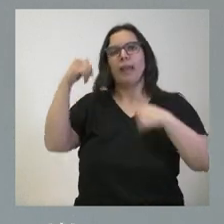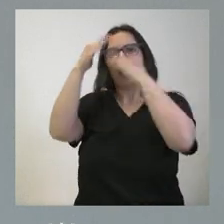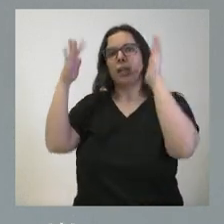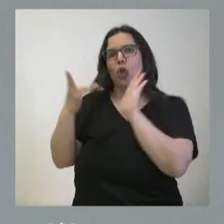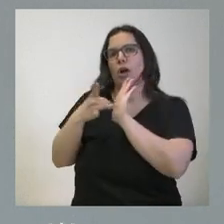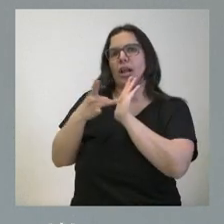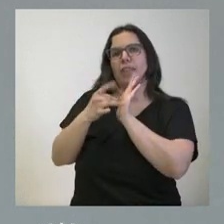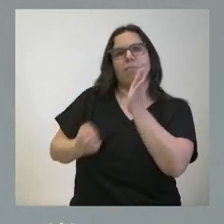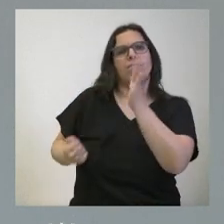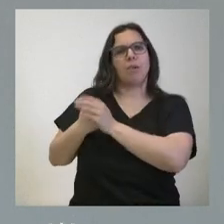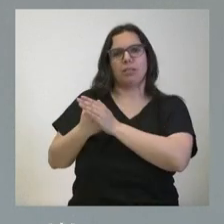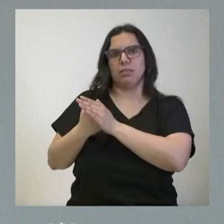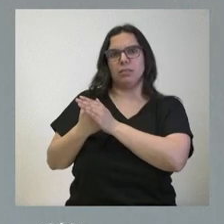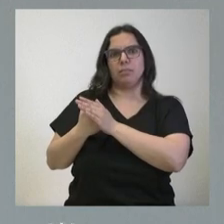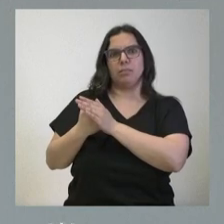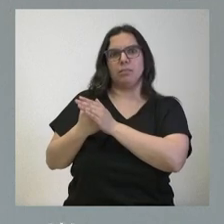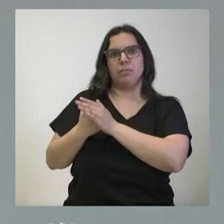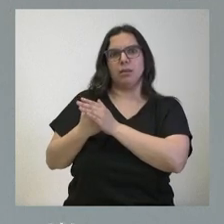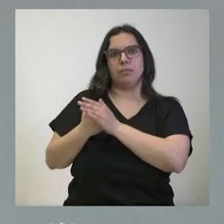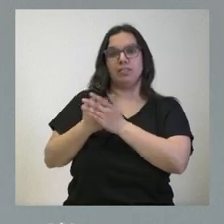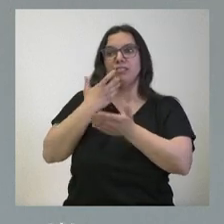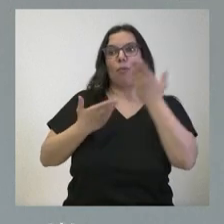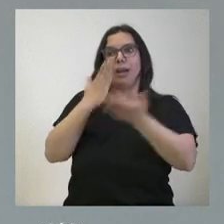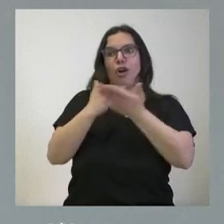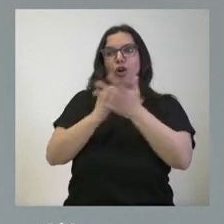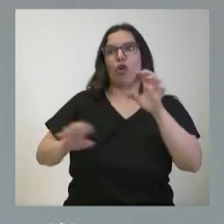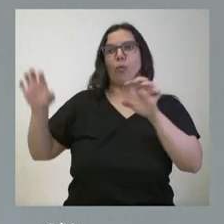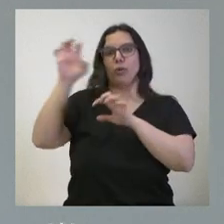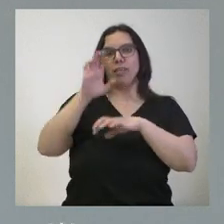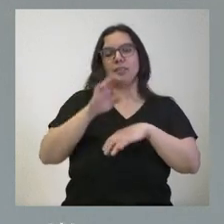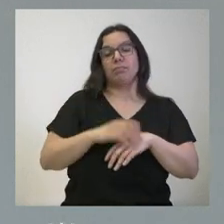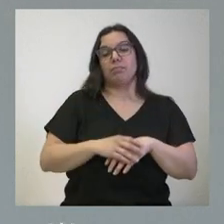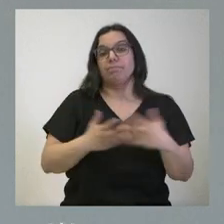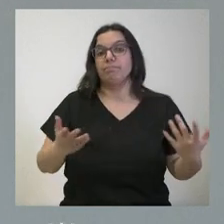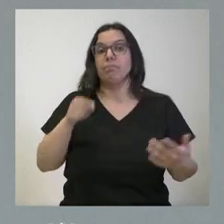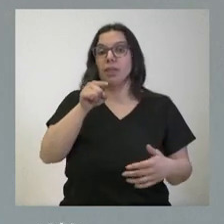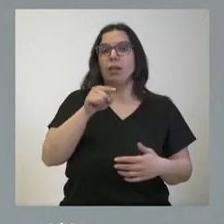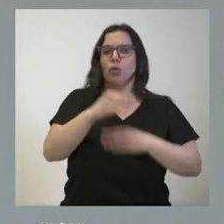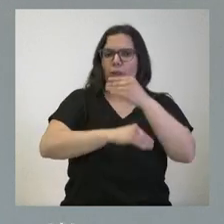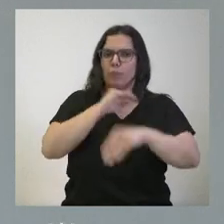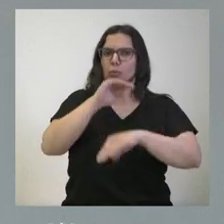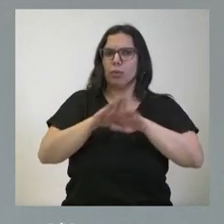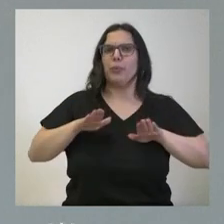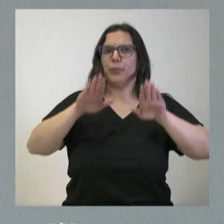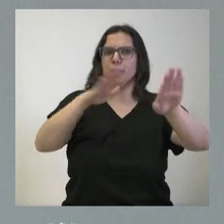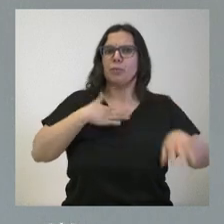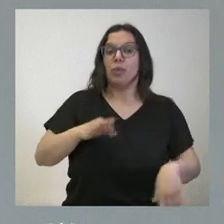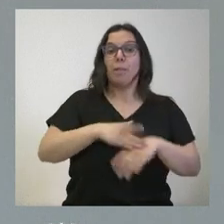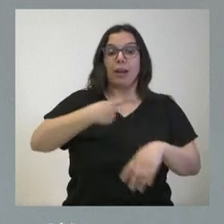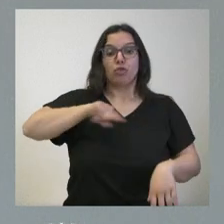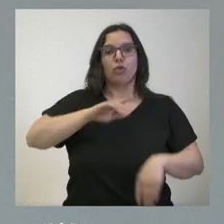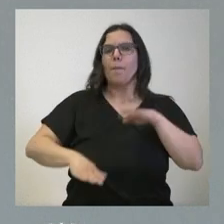un servicio de la máxima calidad entre las comunidades autónomas de España al conjunto de las personas de Castilla y León. Esto lo estamos haciendo. Para nosotros será un paso